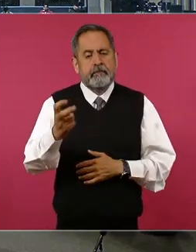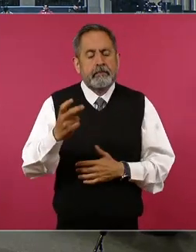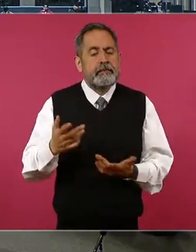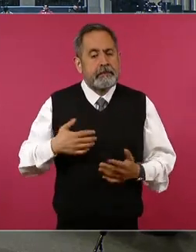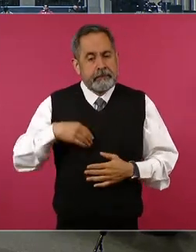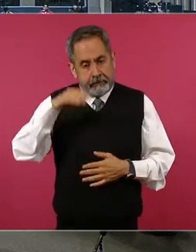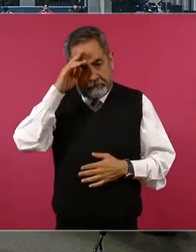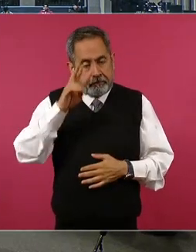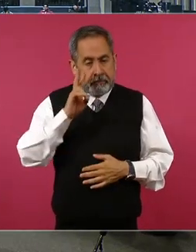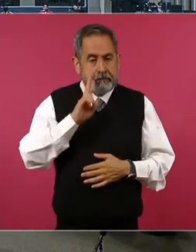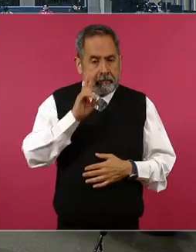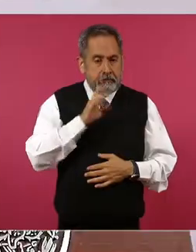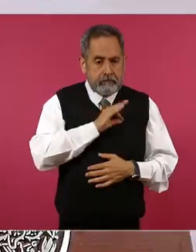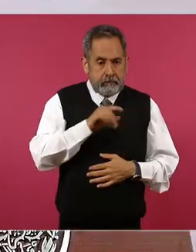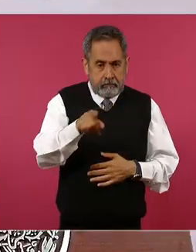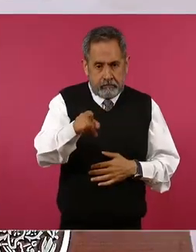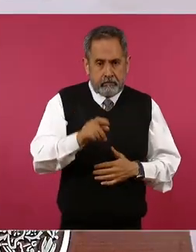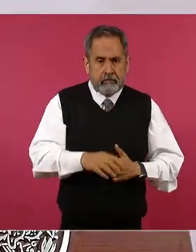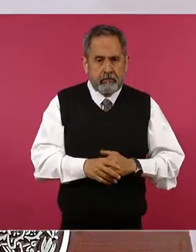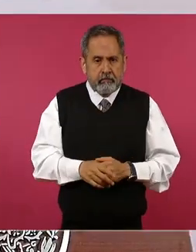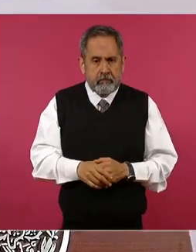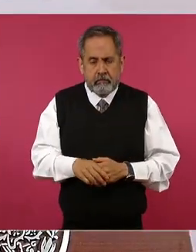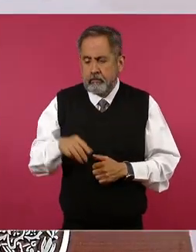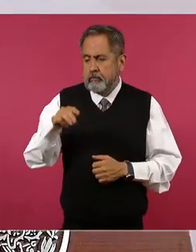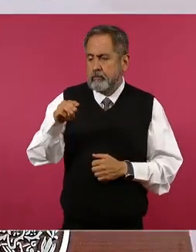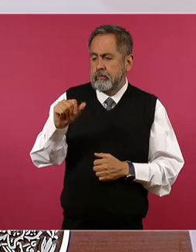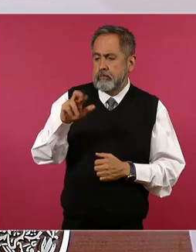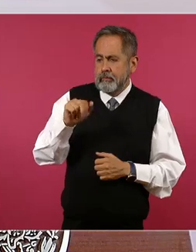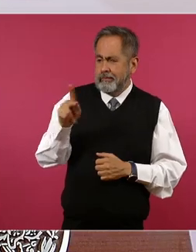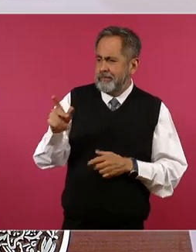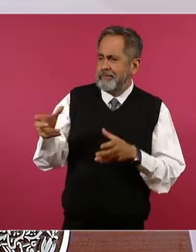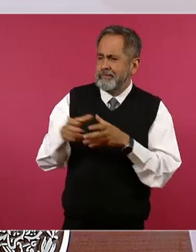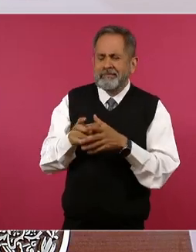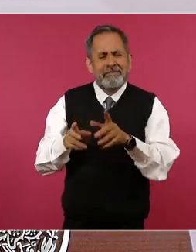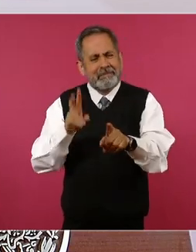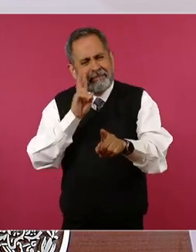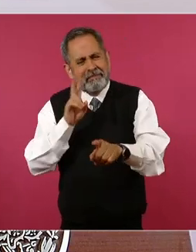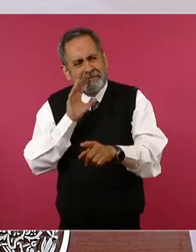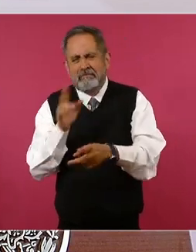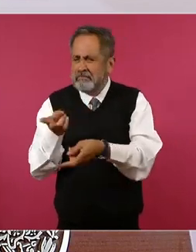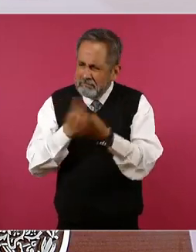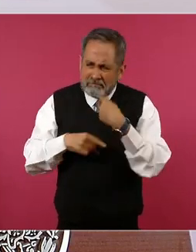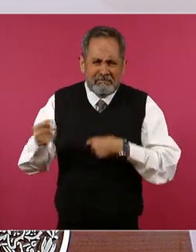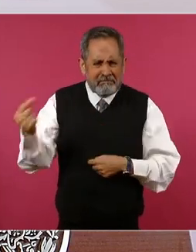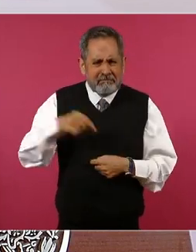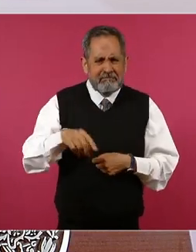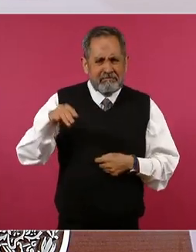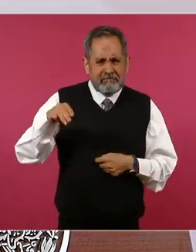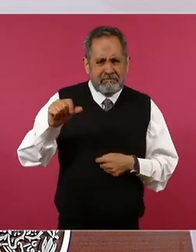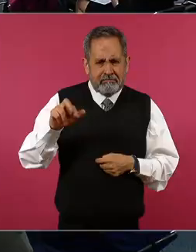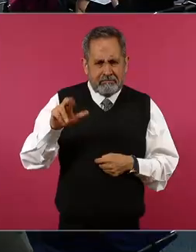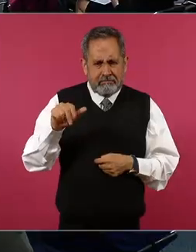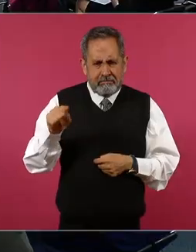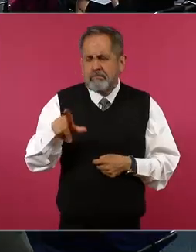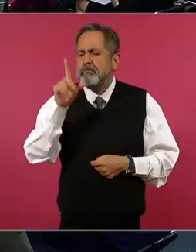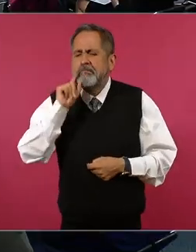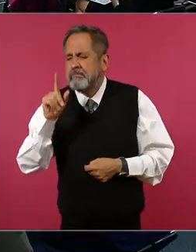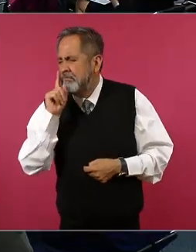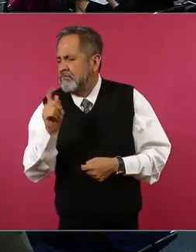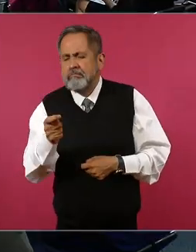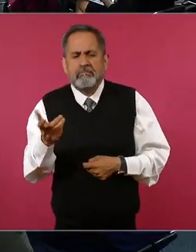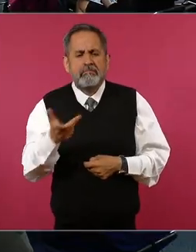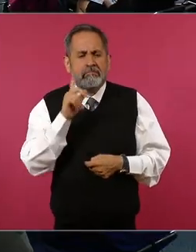cosa de que Marat hasta podría venir Marat mañana ¿qué tenemos?